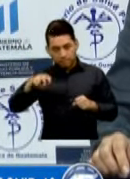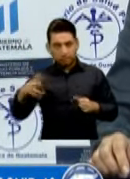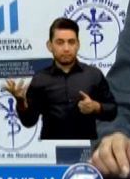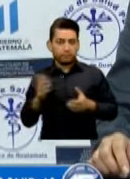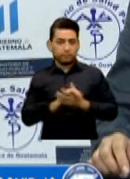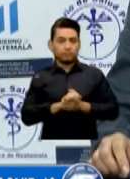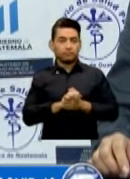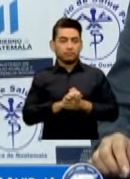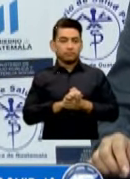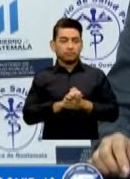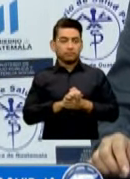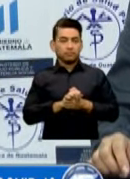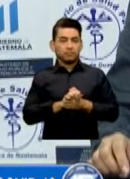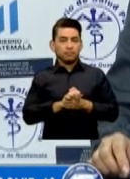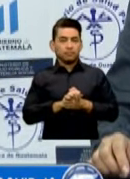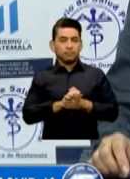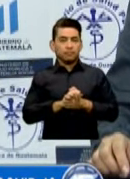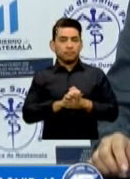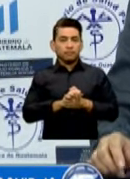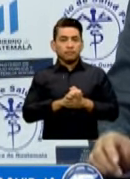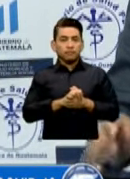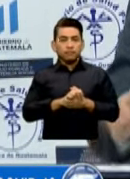Tipos de vacunación